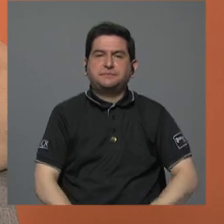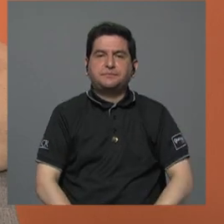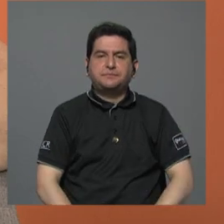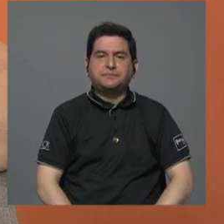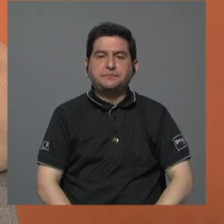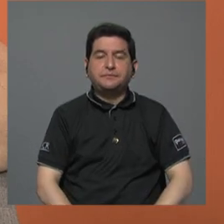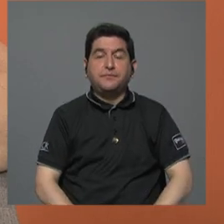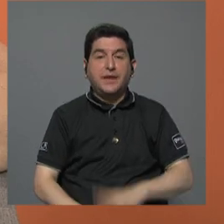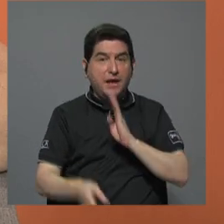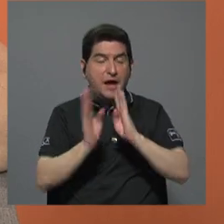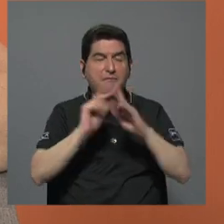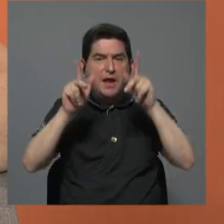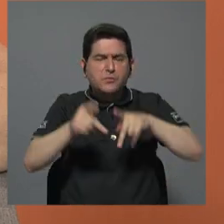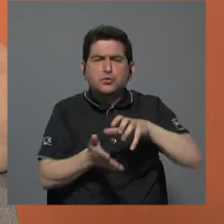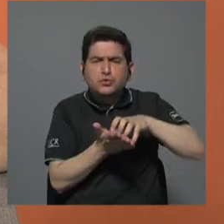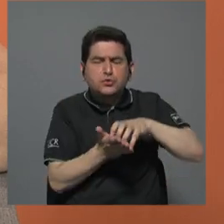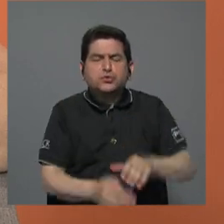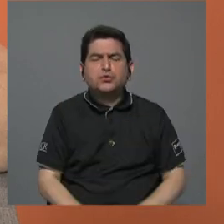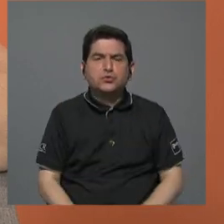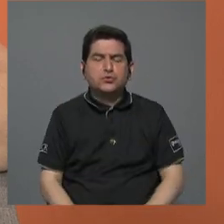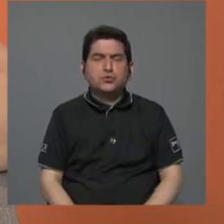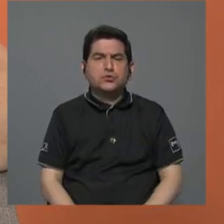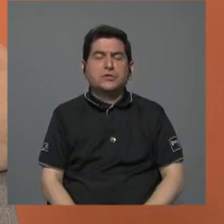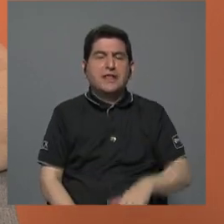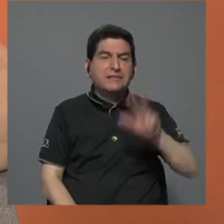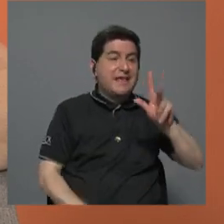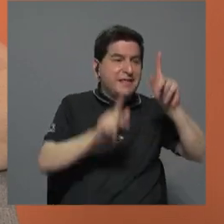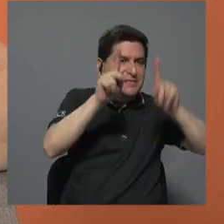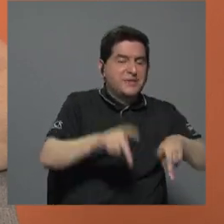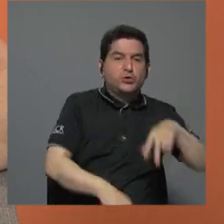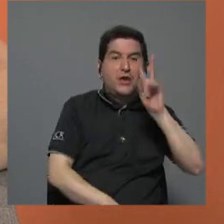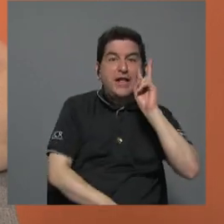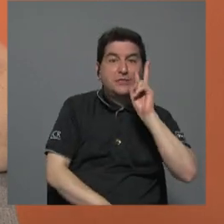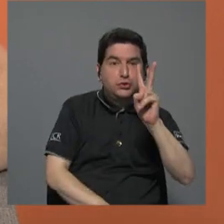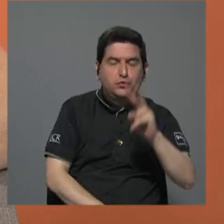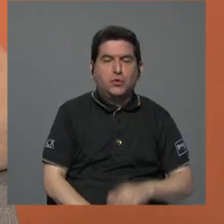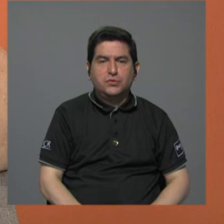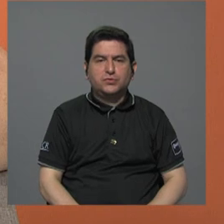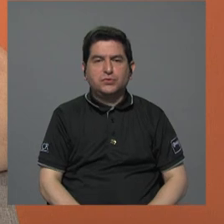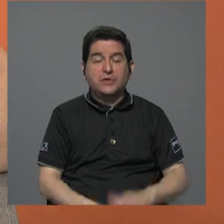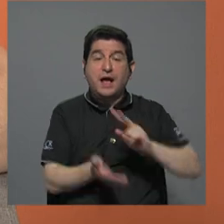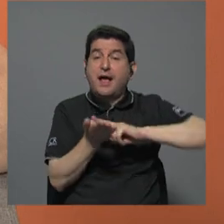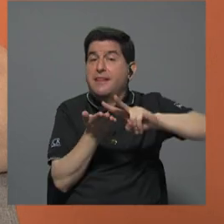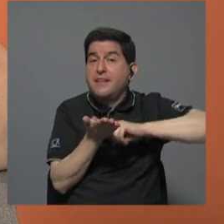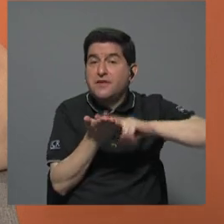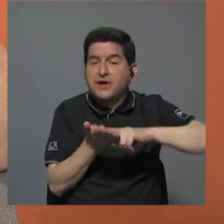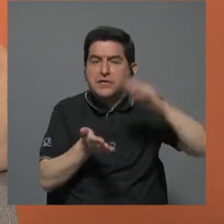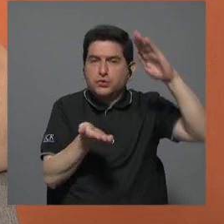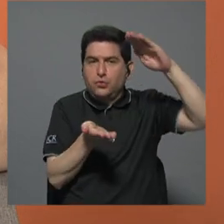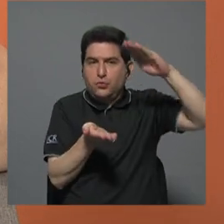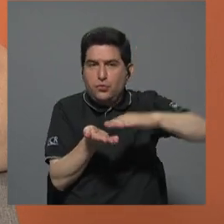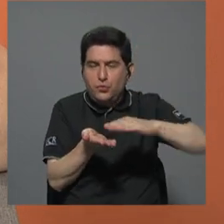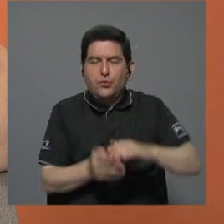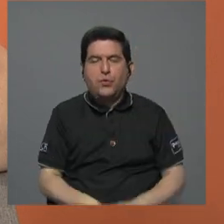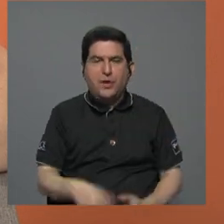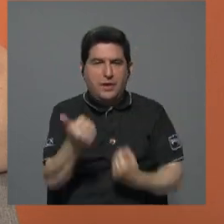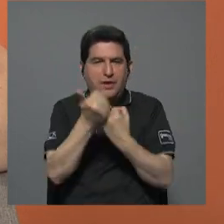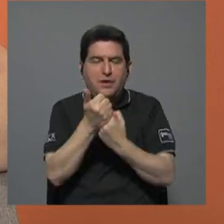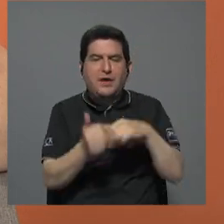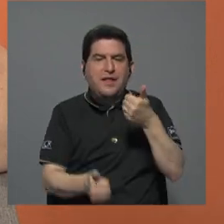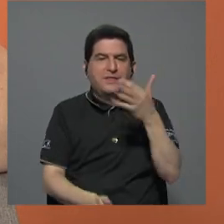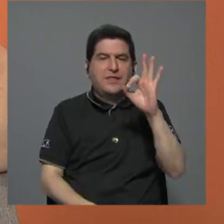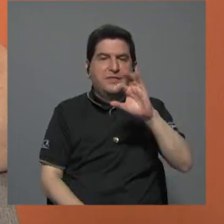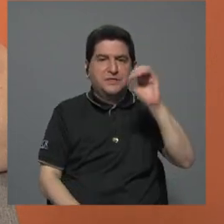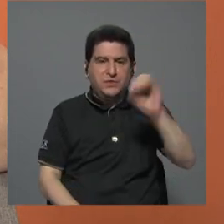Ya hablamos que los indecisos son dos de cada tres encuestados, pero bueno, el Partido Liberación Nacional bajó en su simpatía de un 19